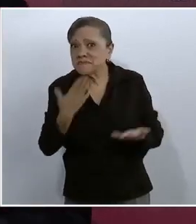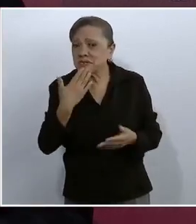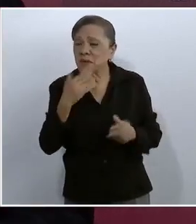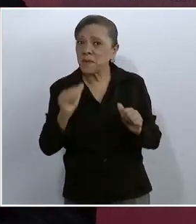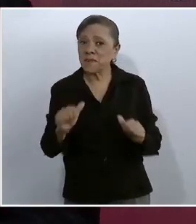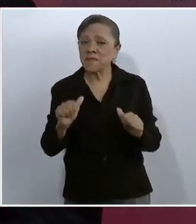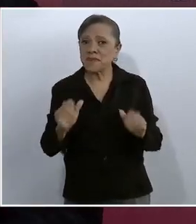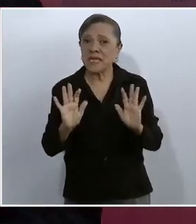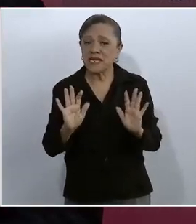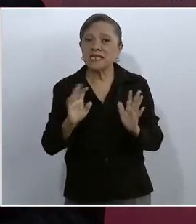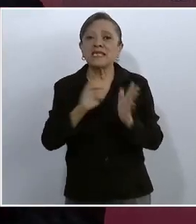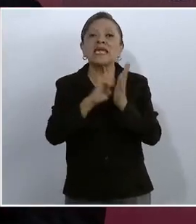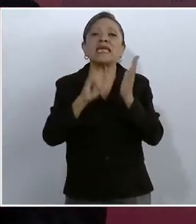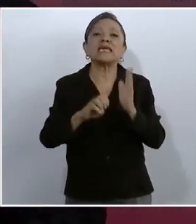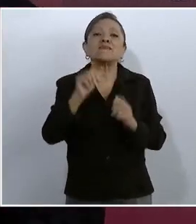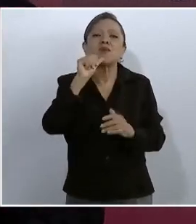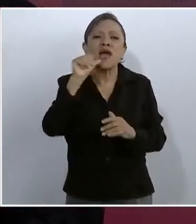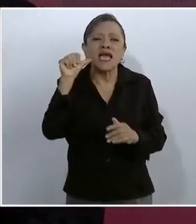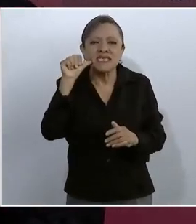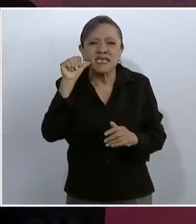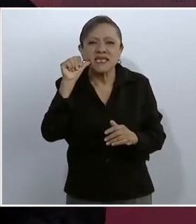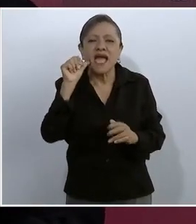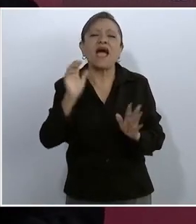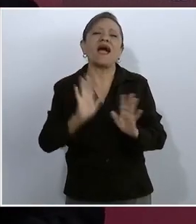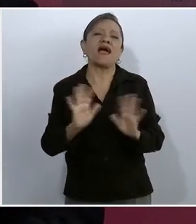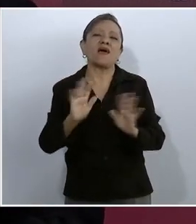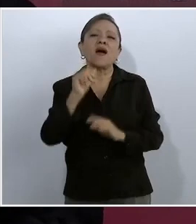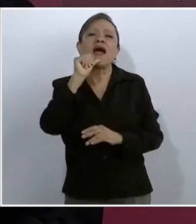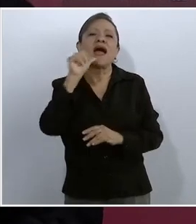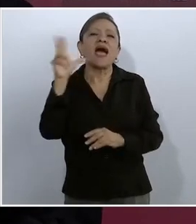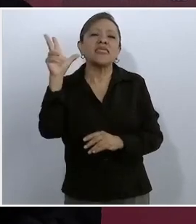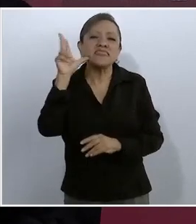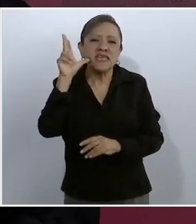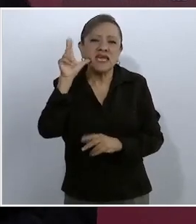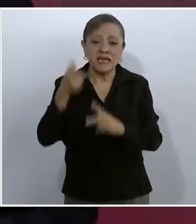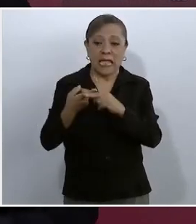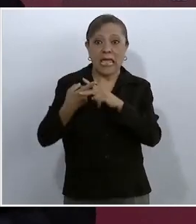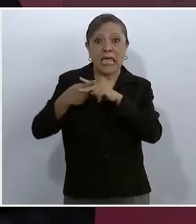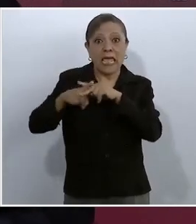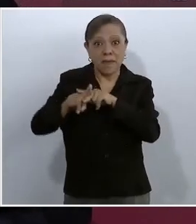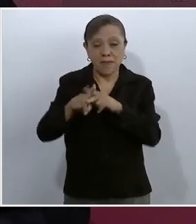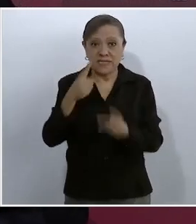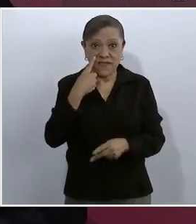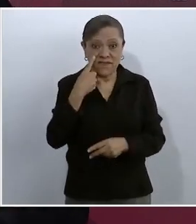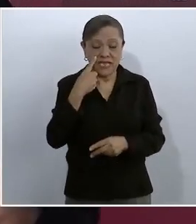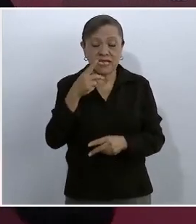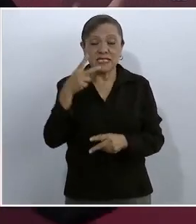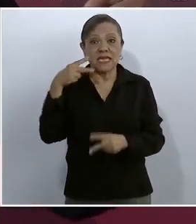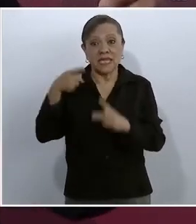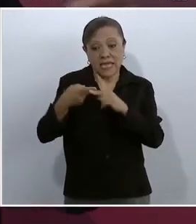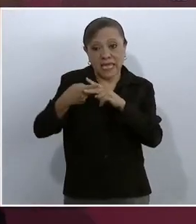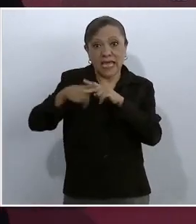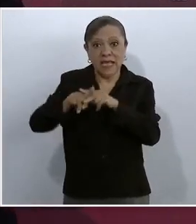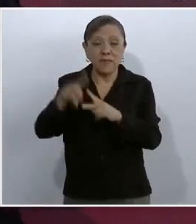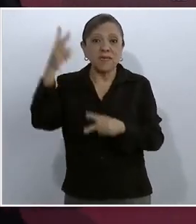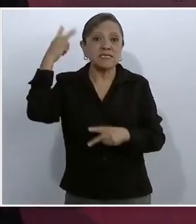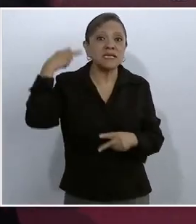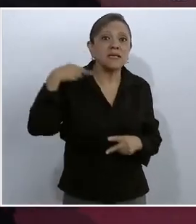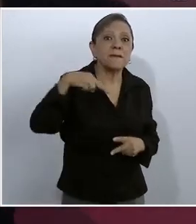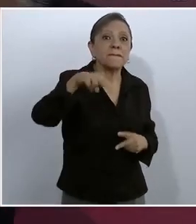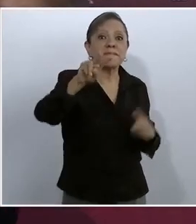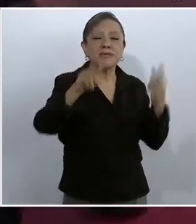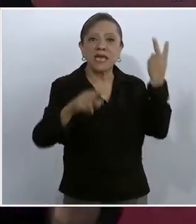bueno, antier comencé una gira, fíjense, porque